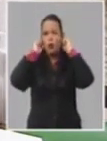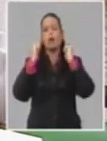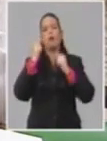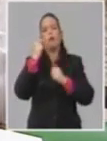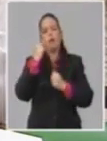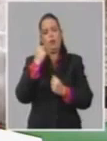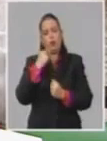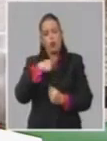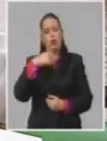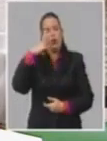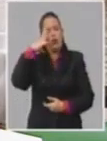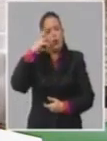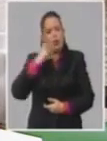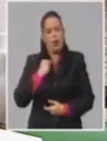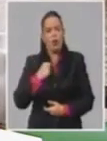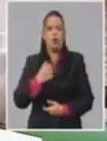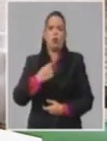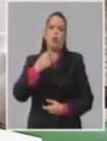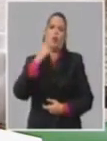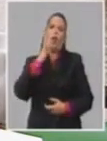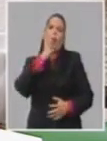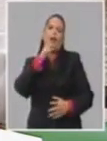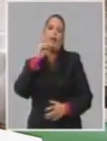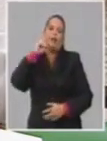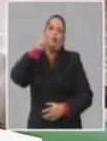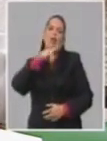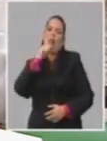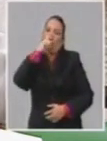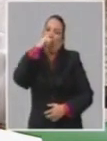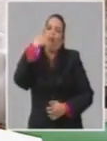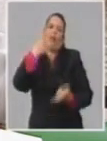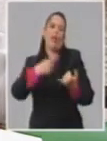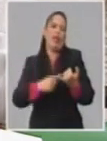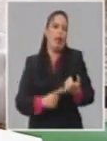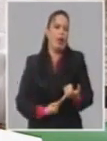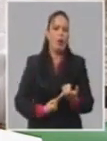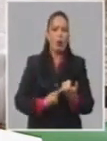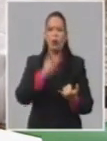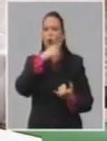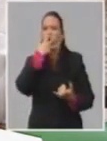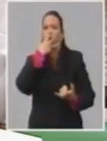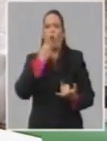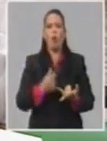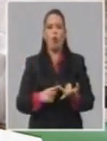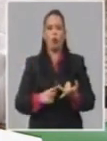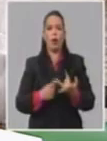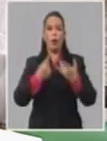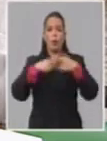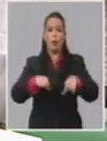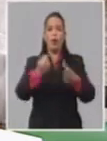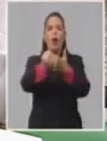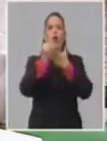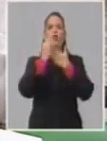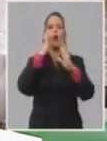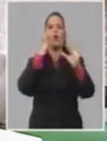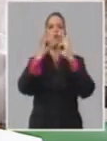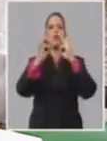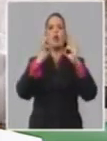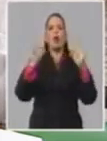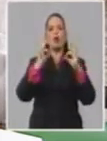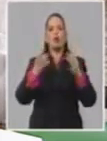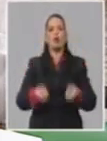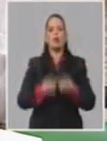incómodo, es feo, pero salva nuestra vida. Y por tanto, nosotros creemos que es momento de que todo el mundo utilice